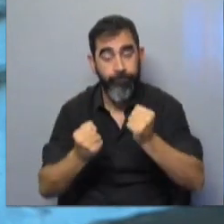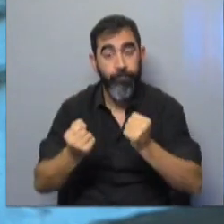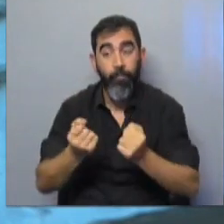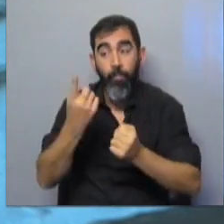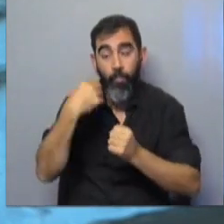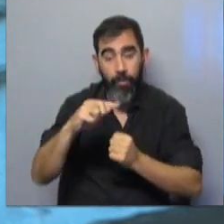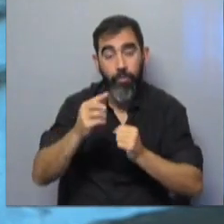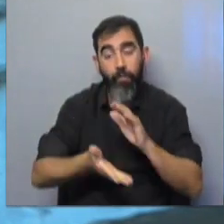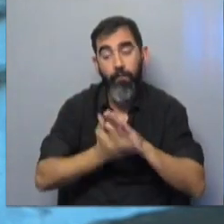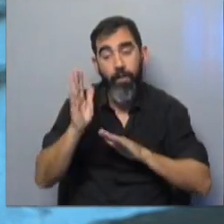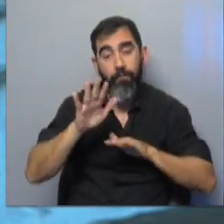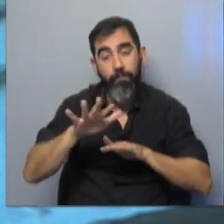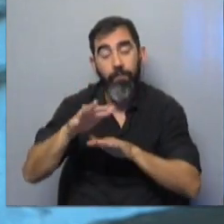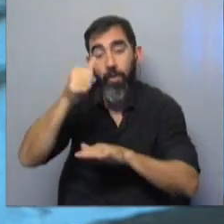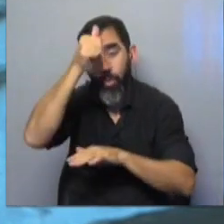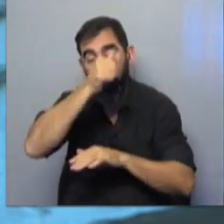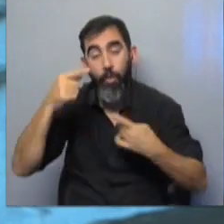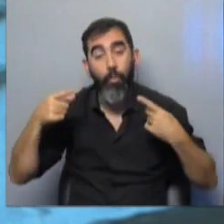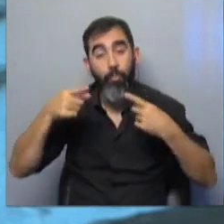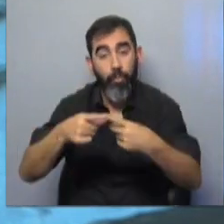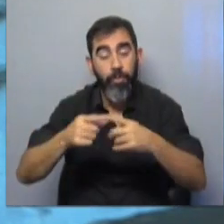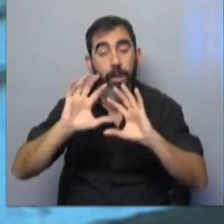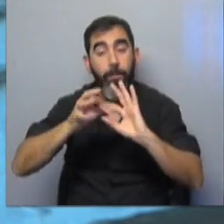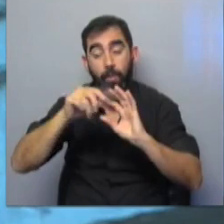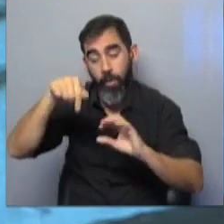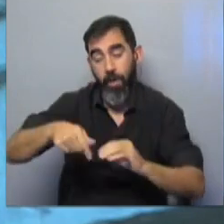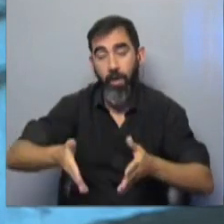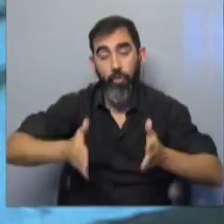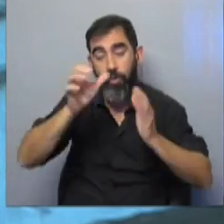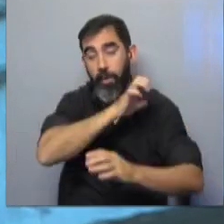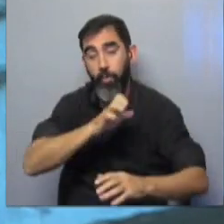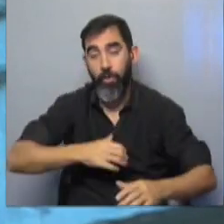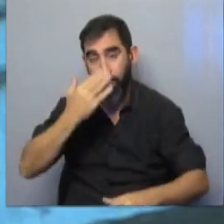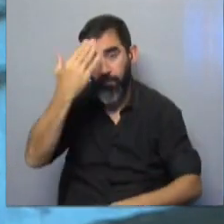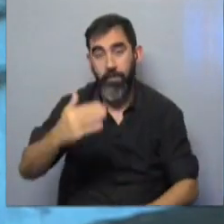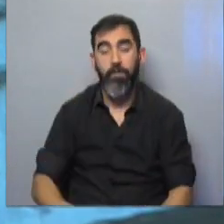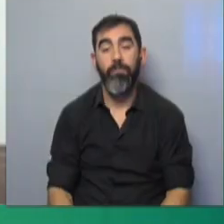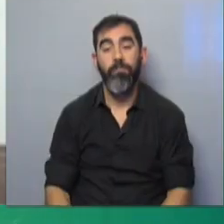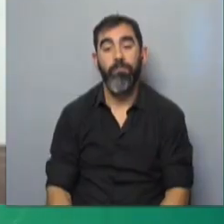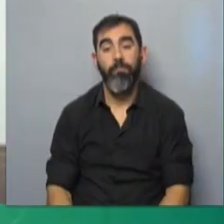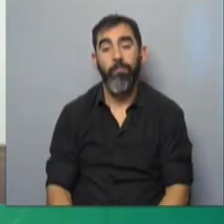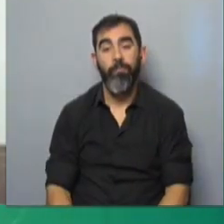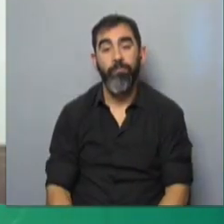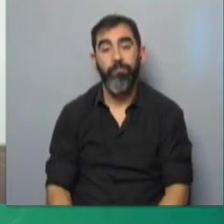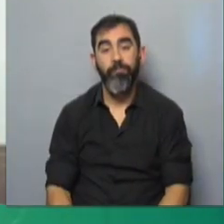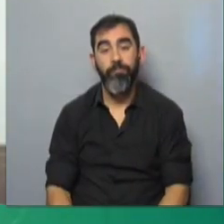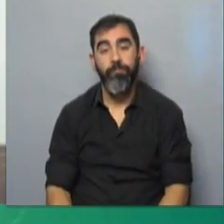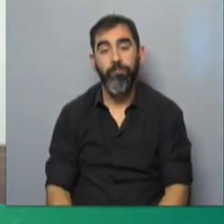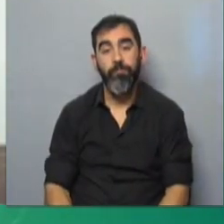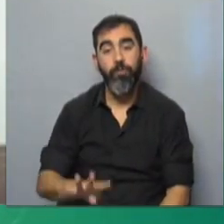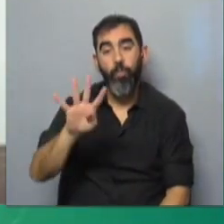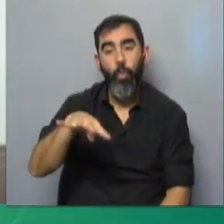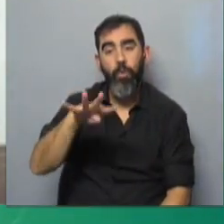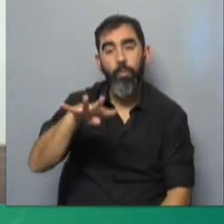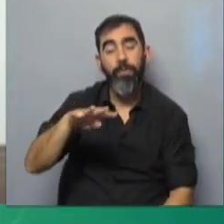por este motivo se van a movilizar el domingo en Punta del Este y el miércoles aquí frente a la Torre Ejecutiva. Nosotros hace cuatro meses que